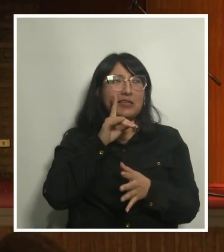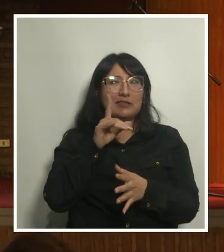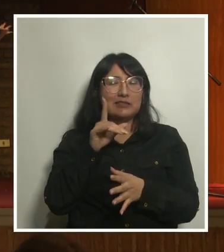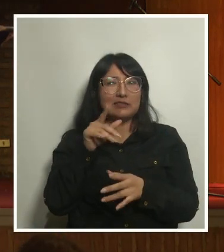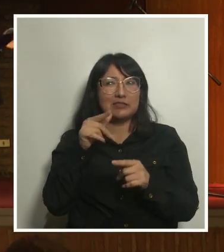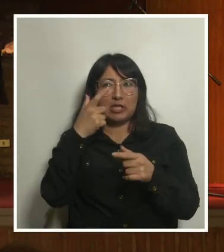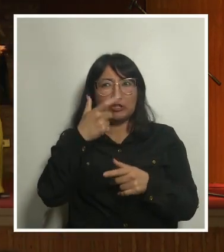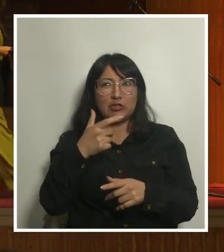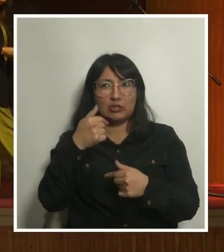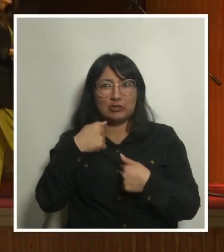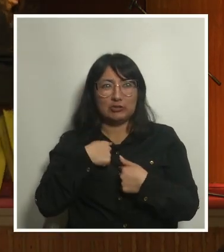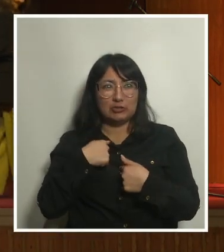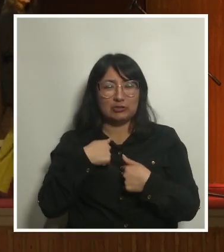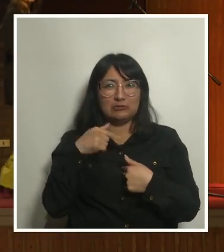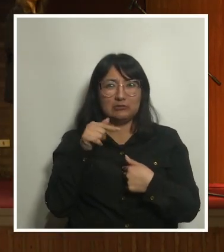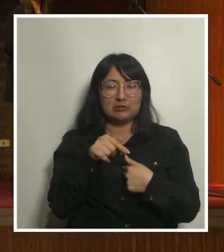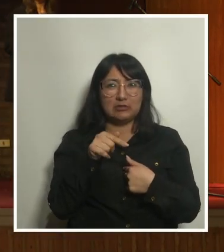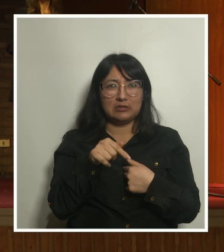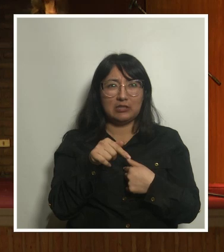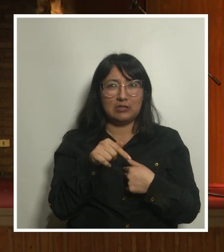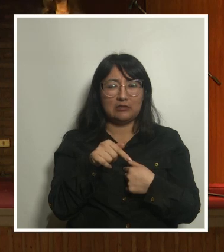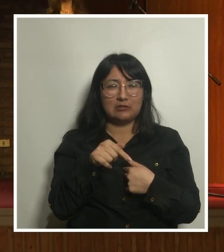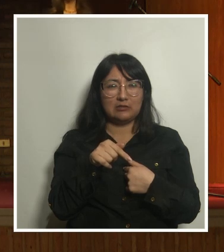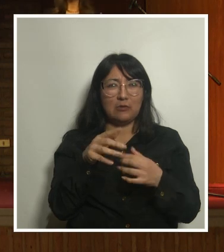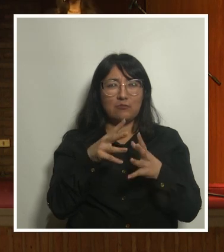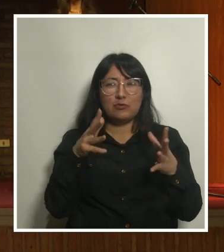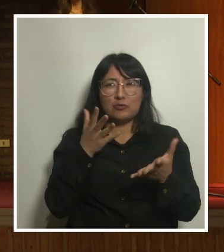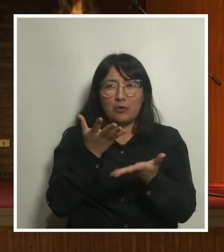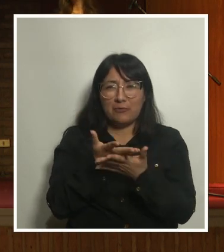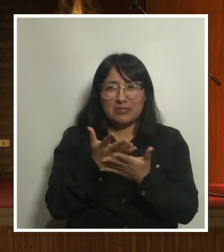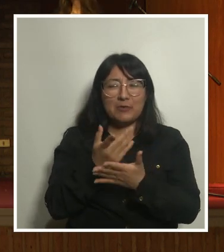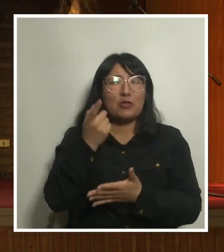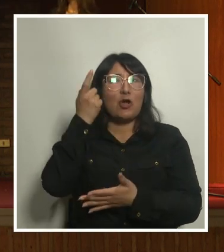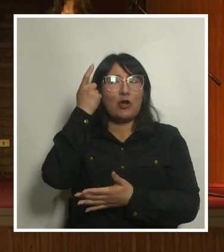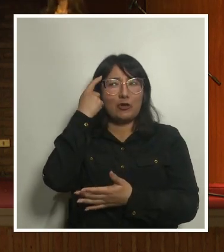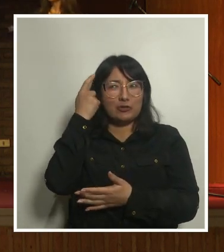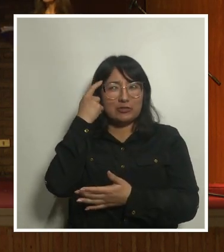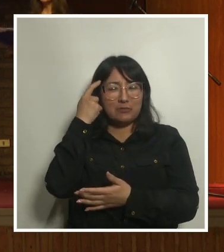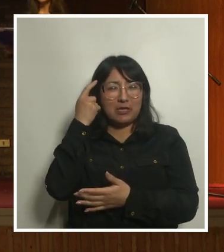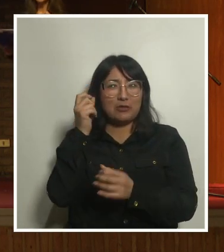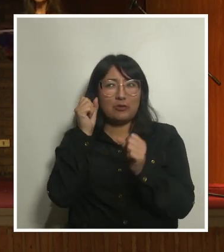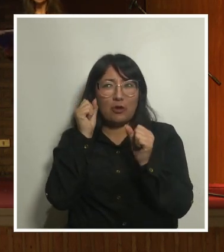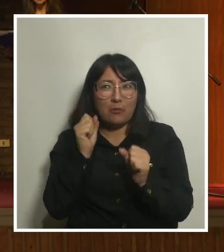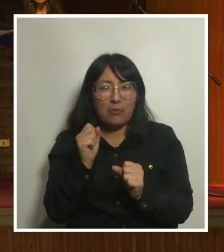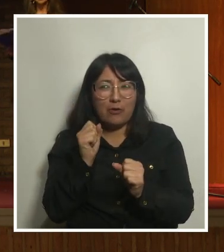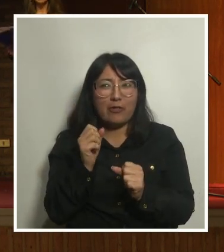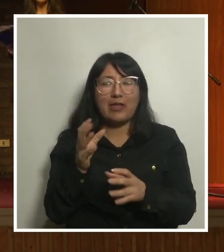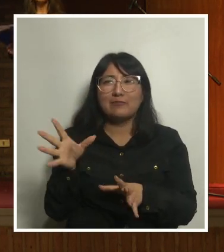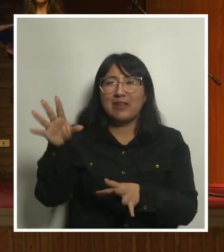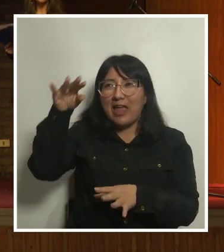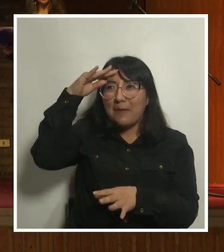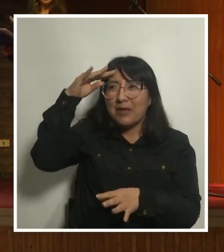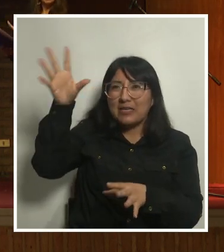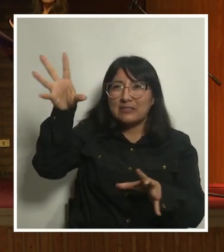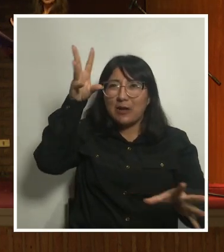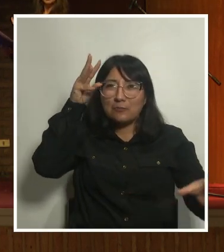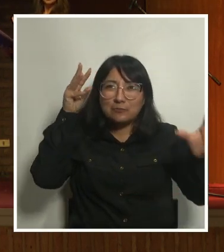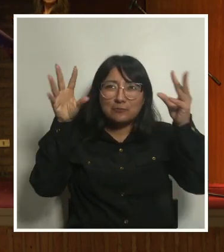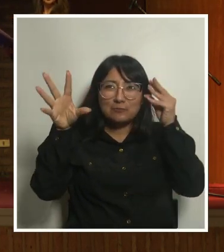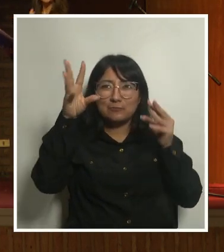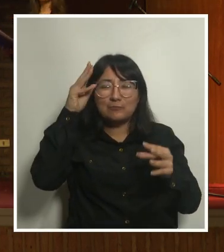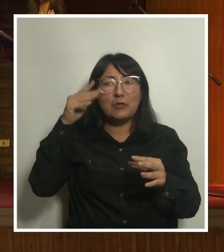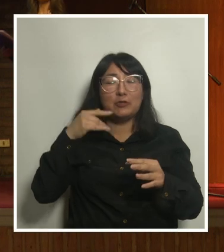ustedes también lo sea, de mucho aprovechamiento, de conocimientos, de poder apuntar experiencias. Yo ahí tras